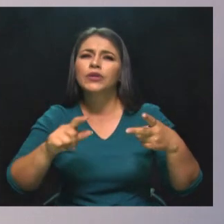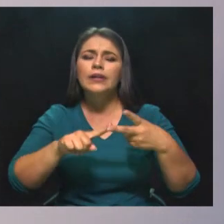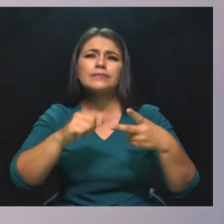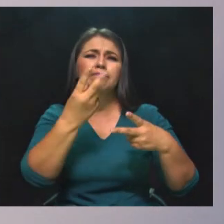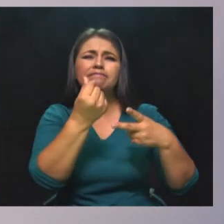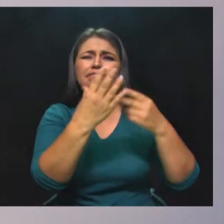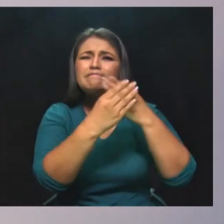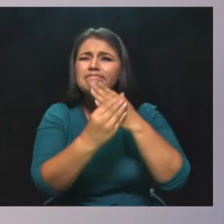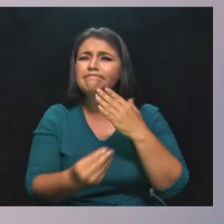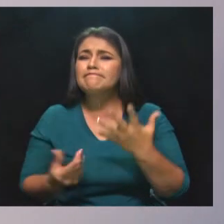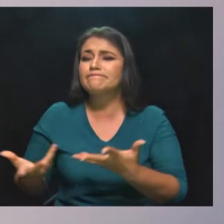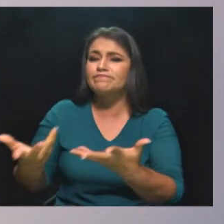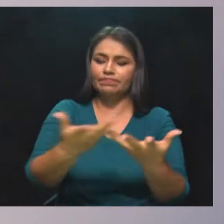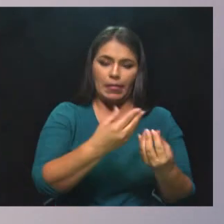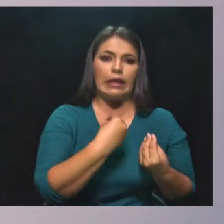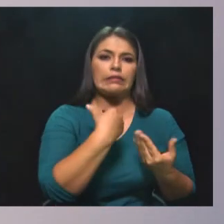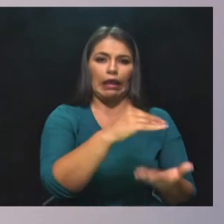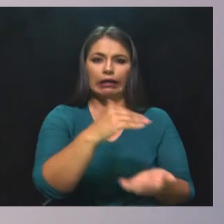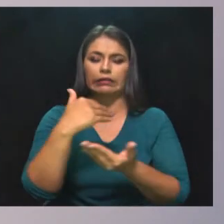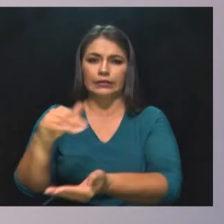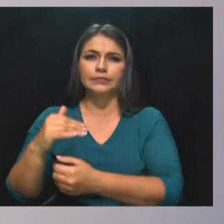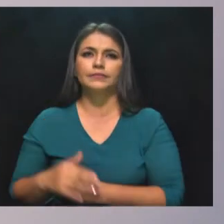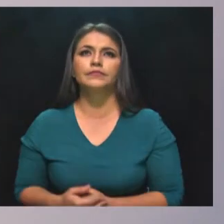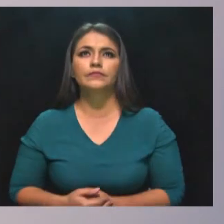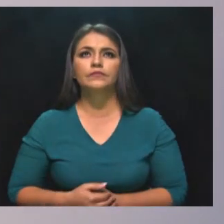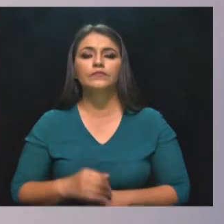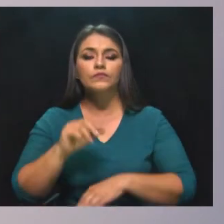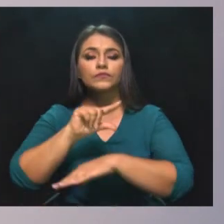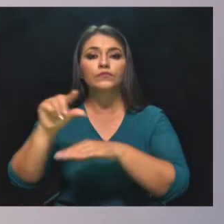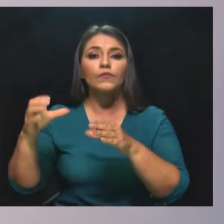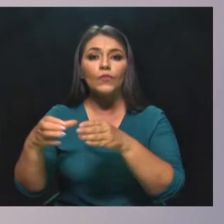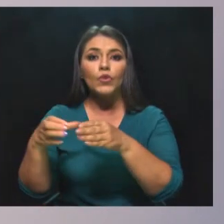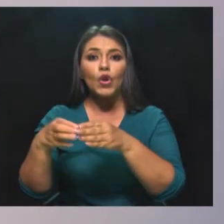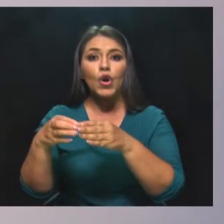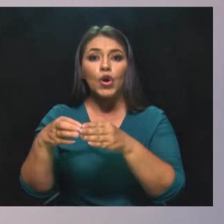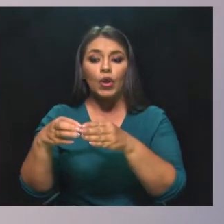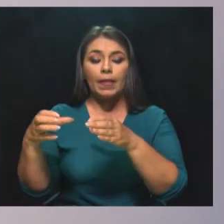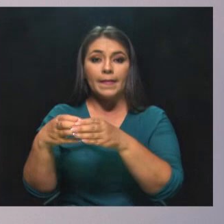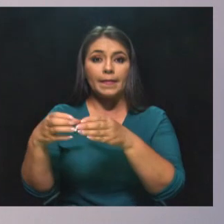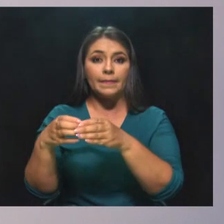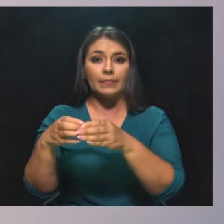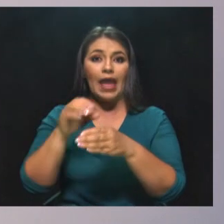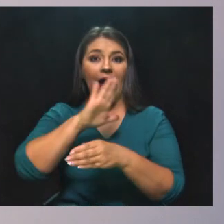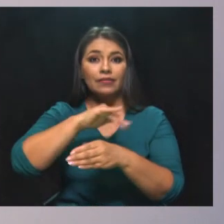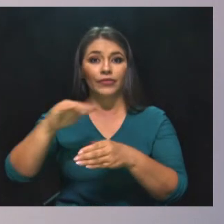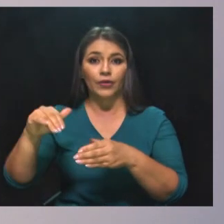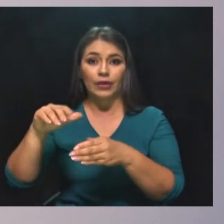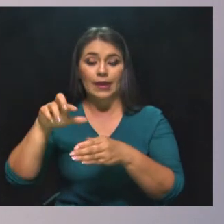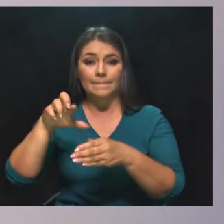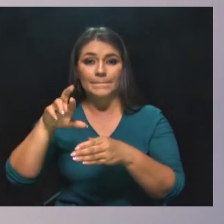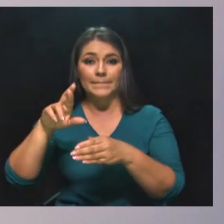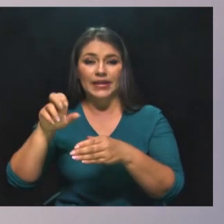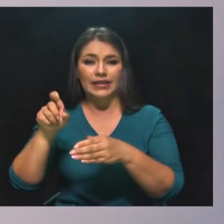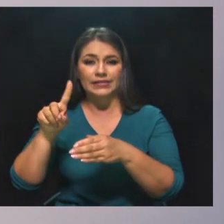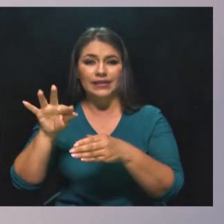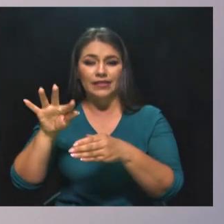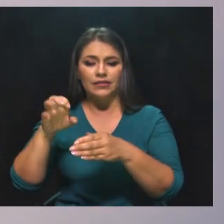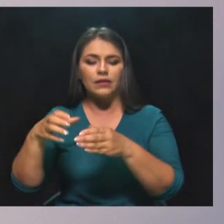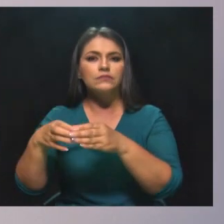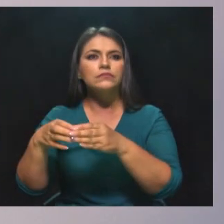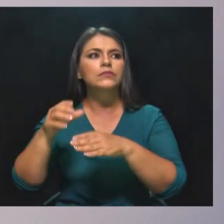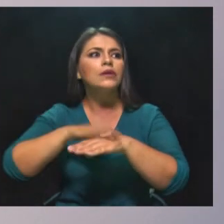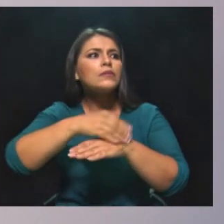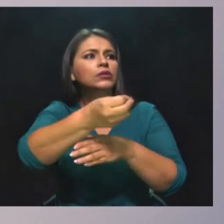recursos. Con la Corporación Antioquia presente, avanzamos también en una campaña de donación para